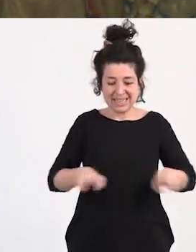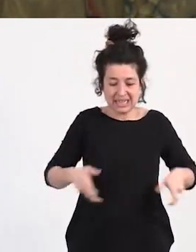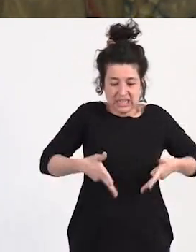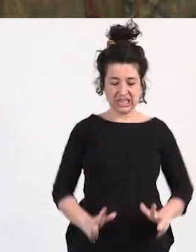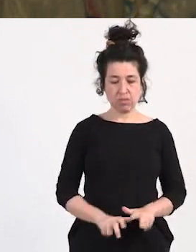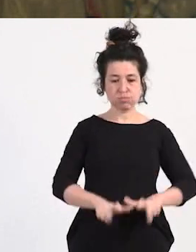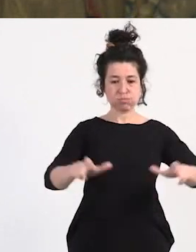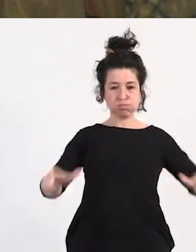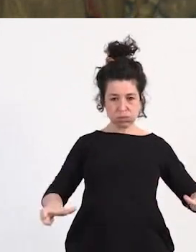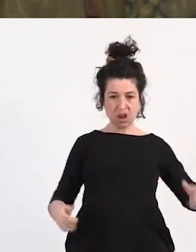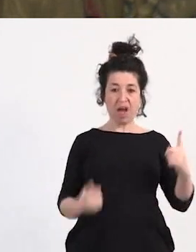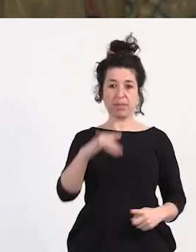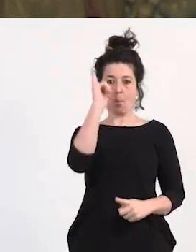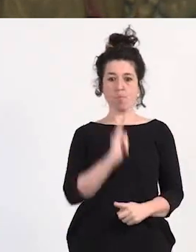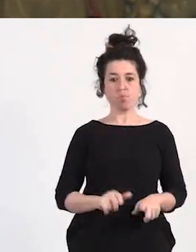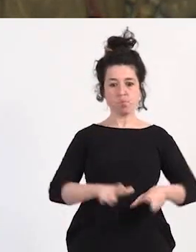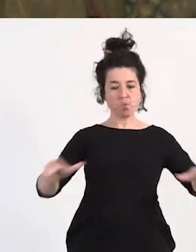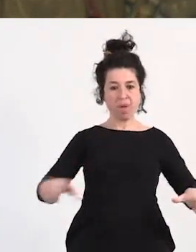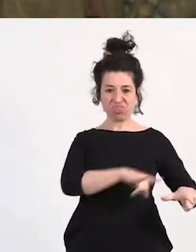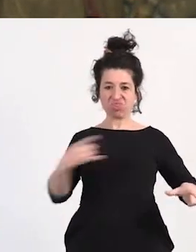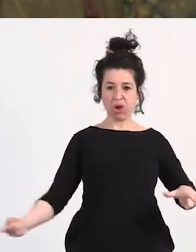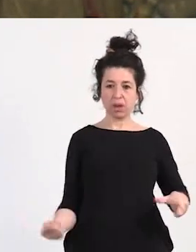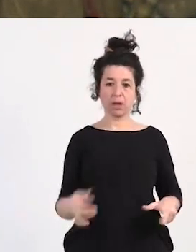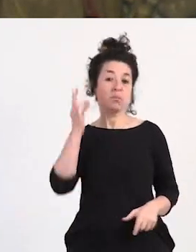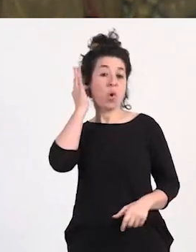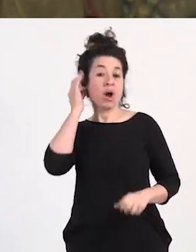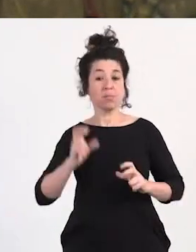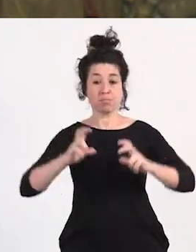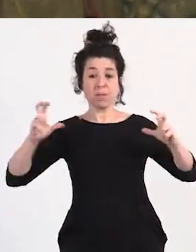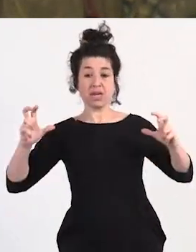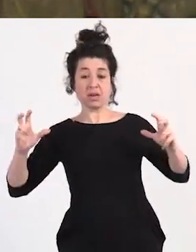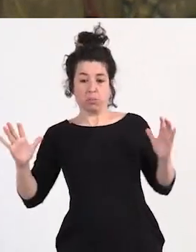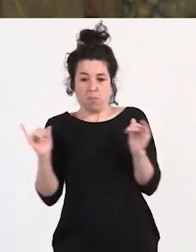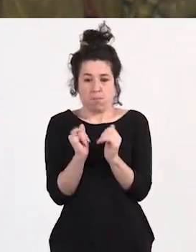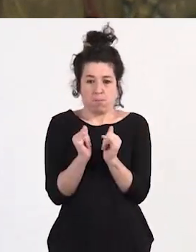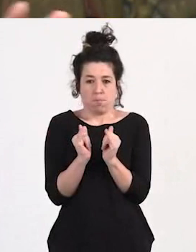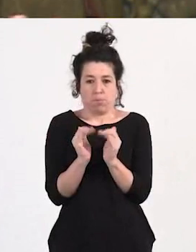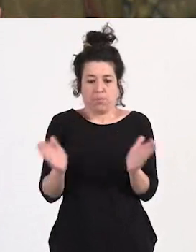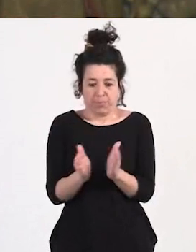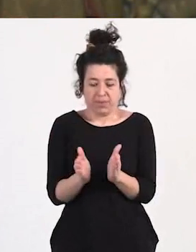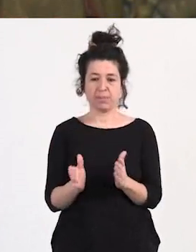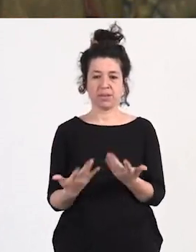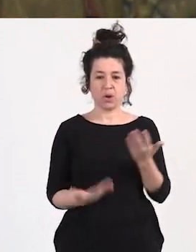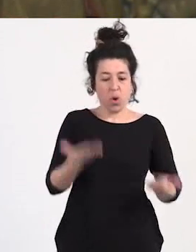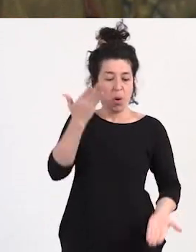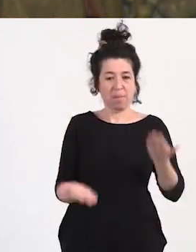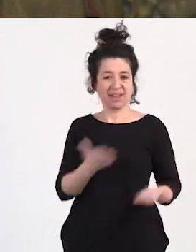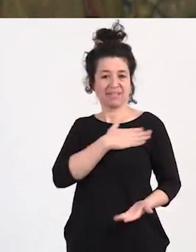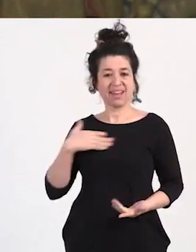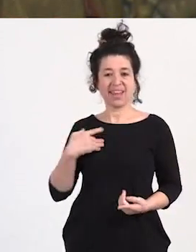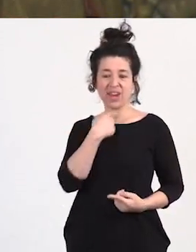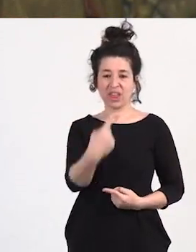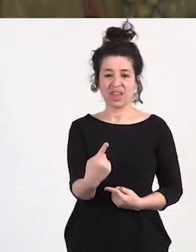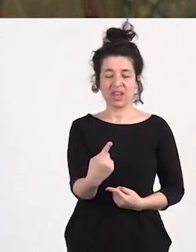y a veces son súper delgaditos y las mujeres que somos más gorditas ocupamos un espacio más reducido. También es una comparativa que quiero hacer sobre